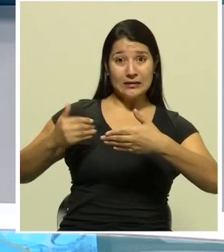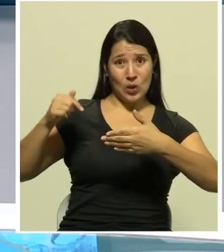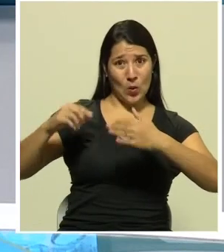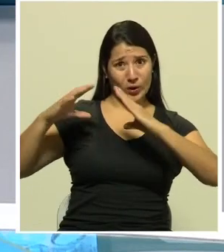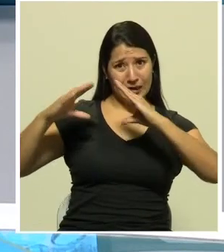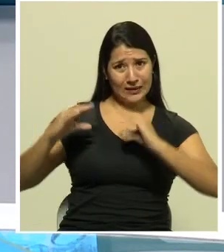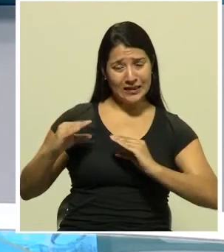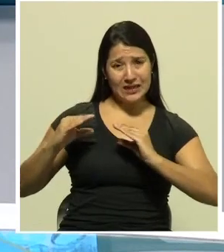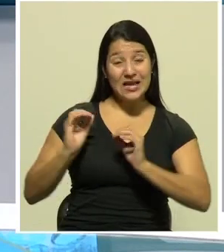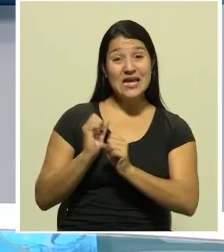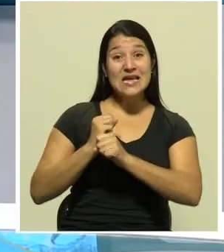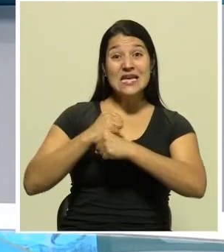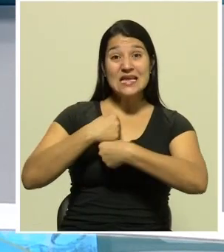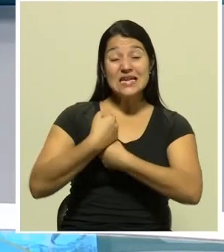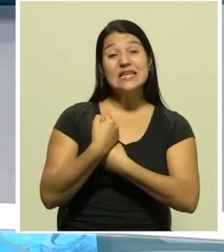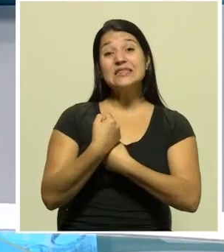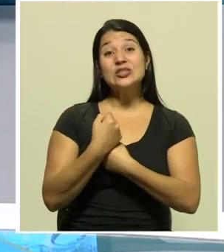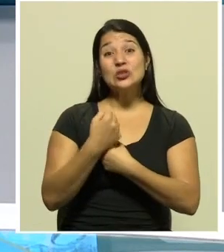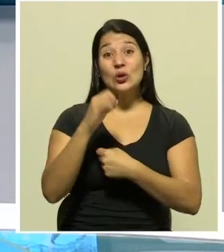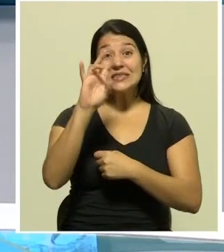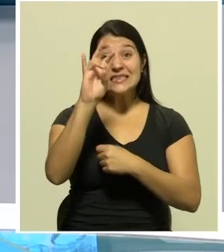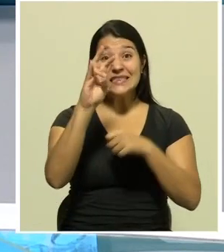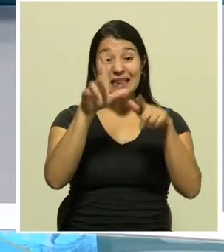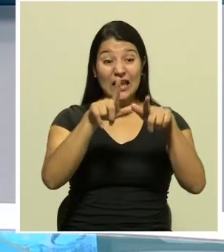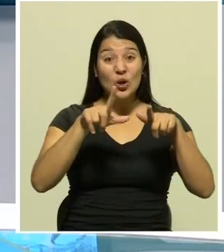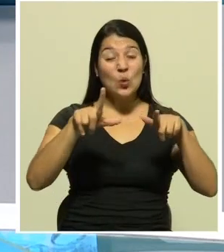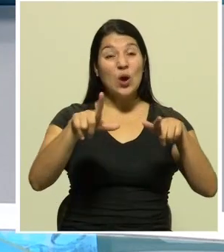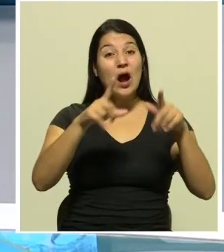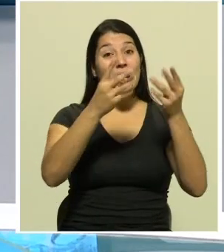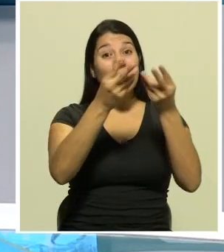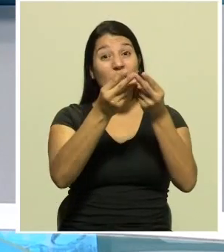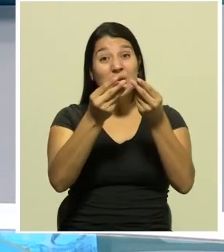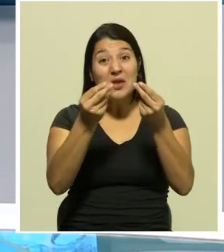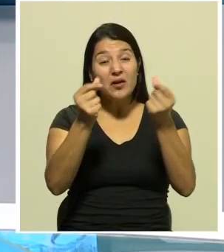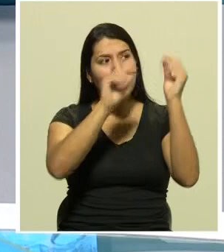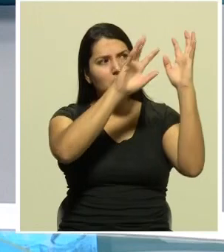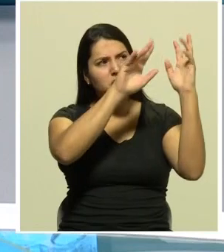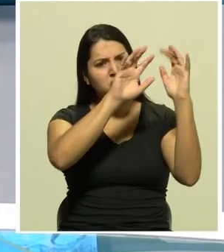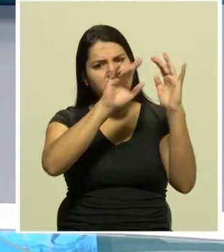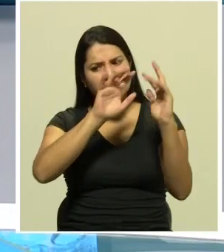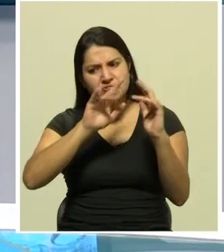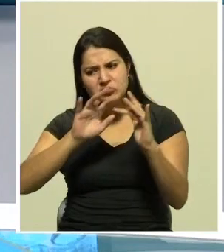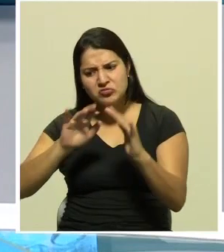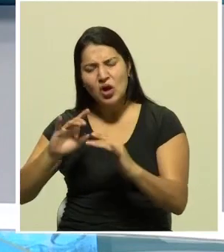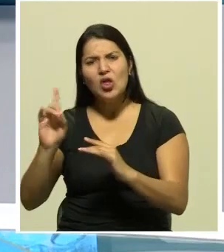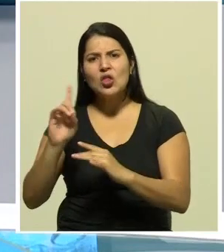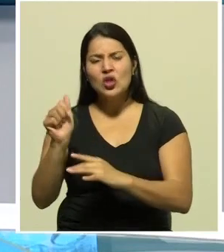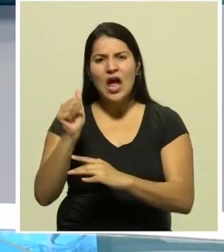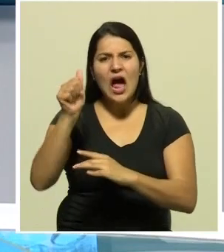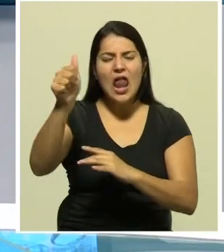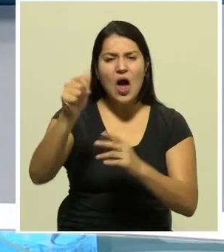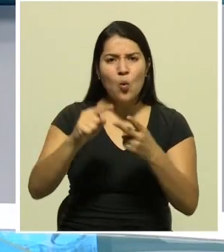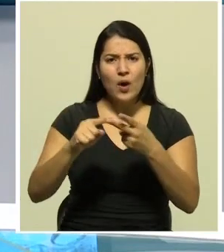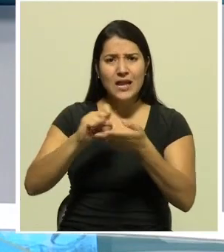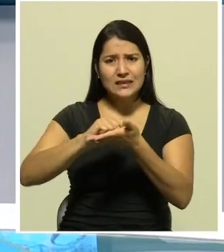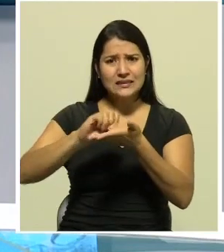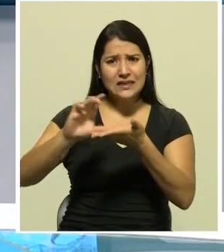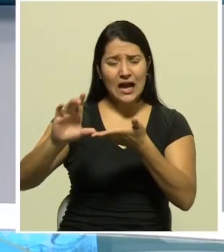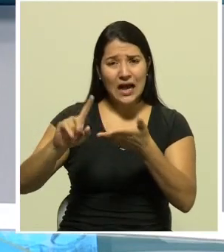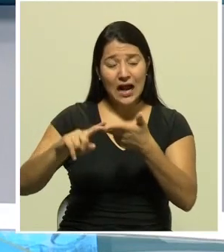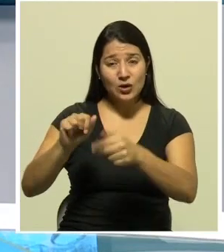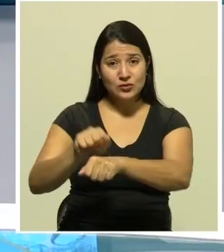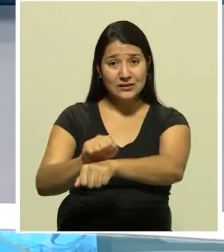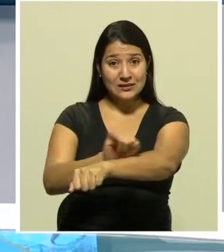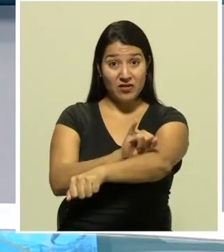7 desplazamientos de tierra en Alajuela, San Carlos y Acerrí, según datos de la Comisión Nacional de